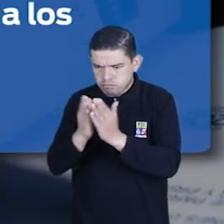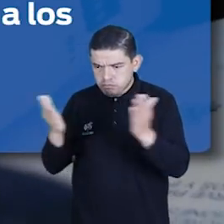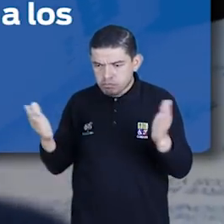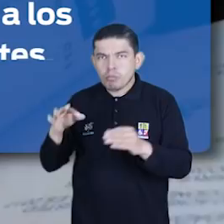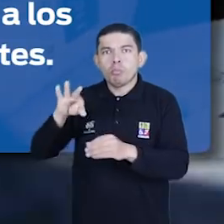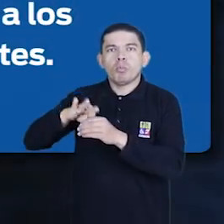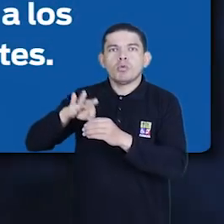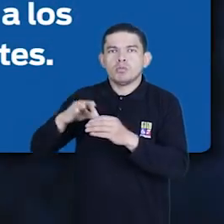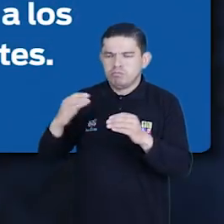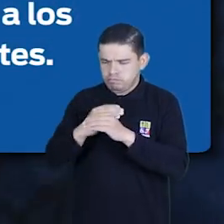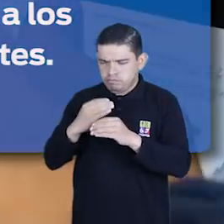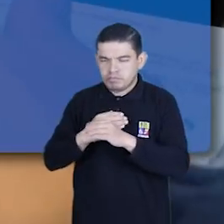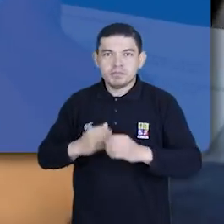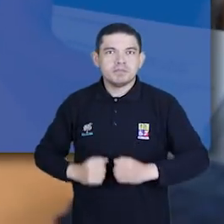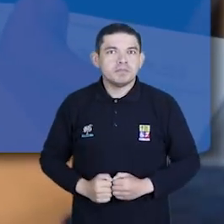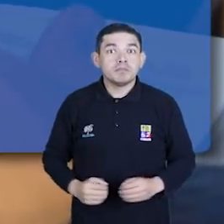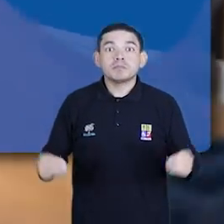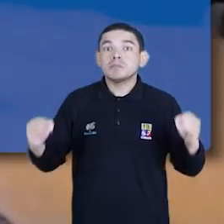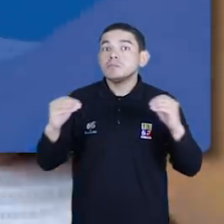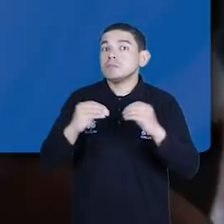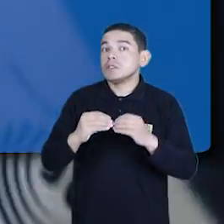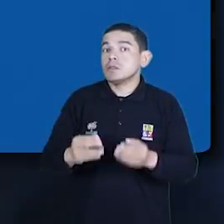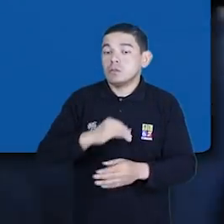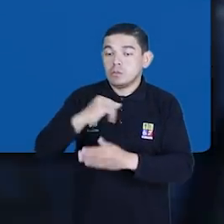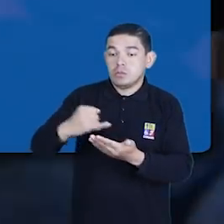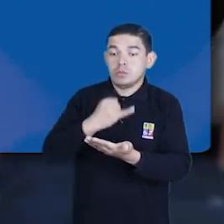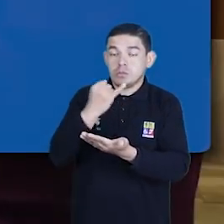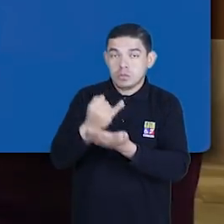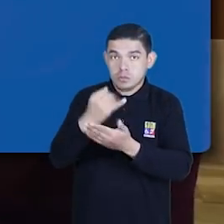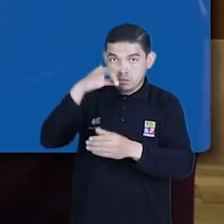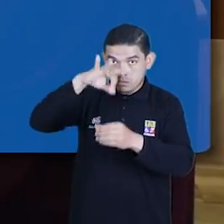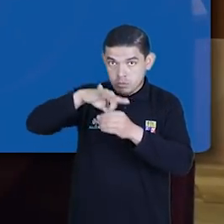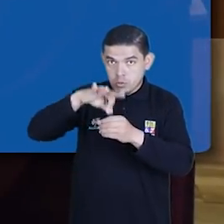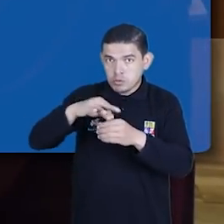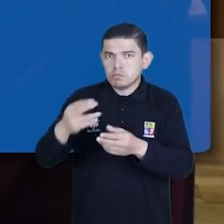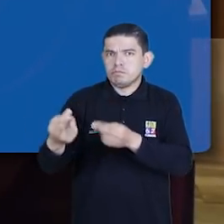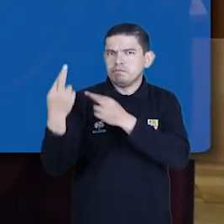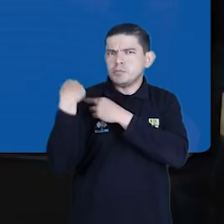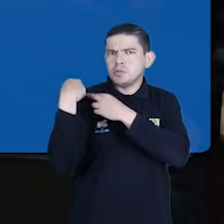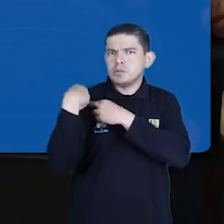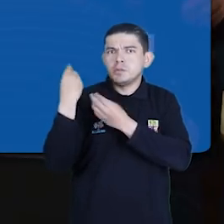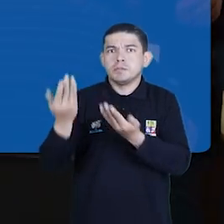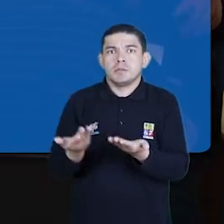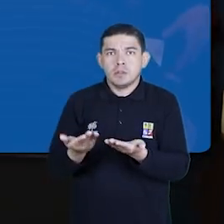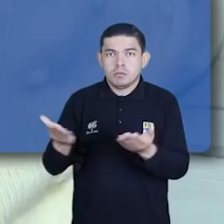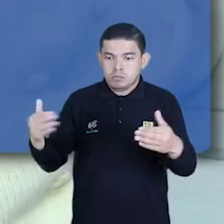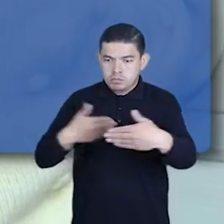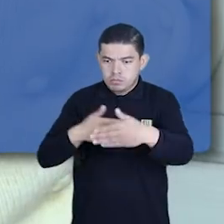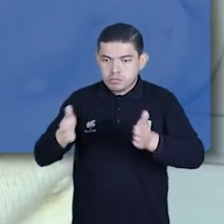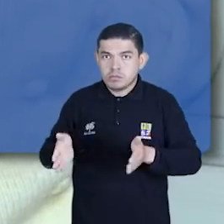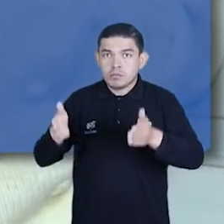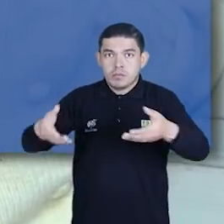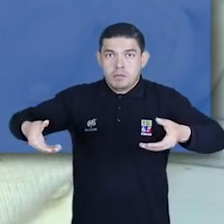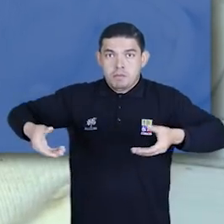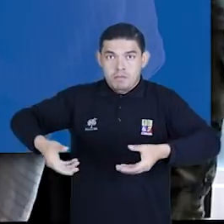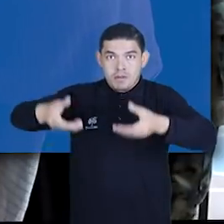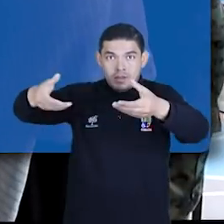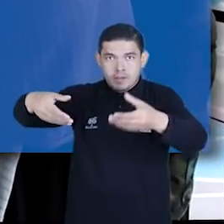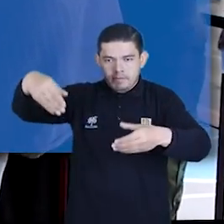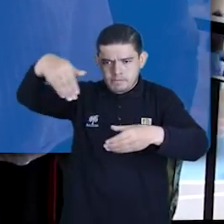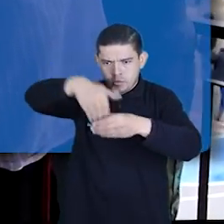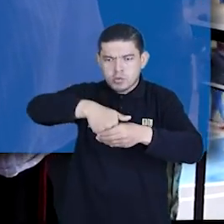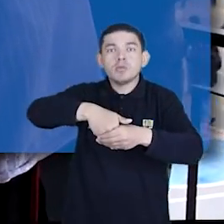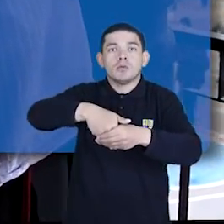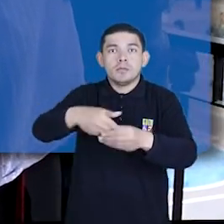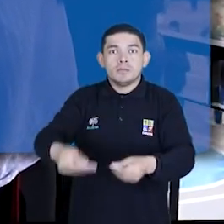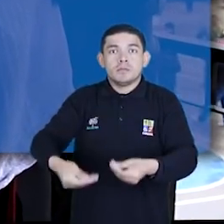votación a los sufragantes y efectuar el conteo de los votos. Adicionalmente, las juntas receptoras del voto deberán